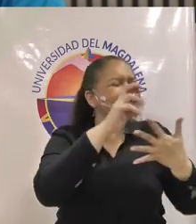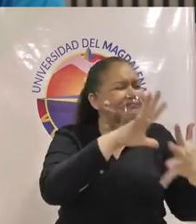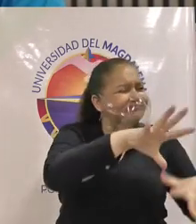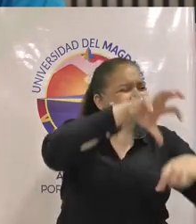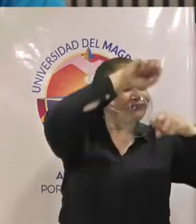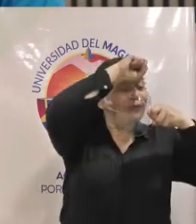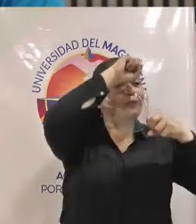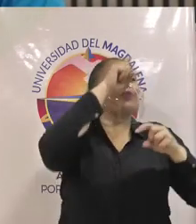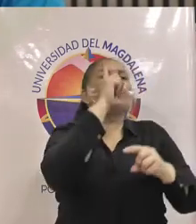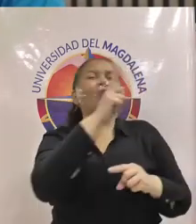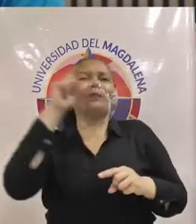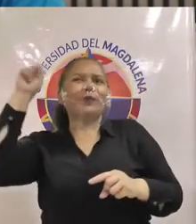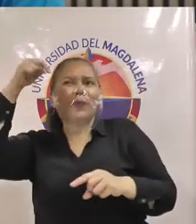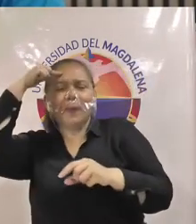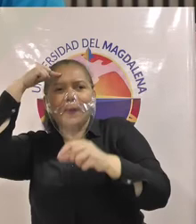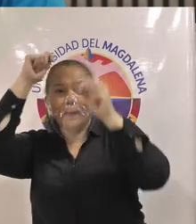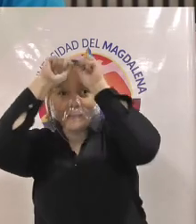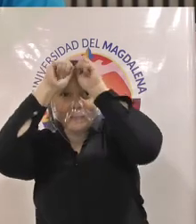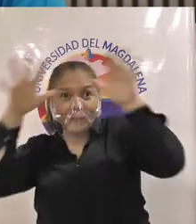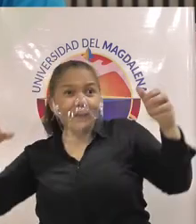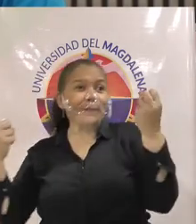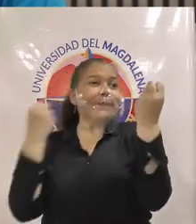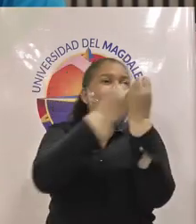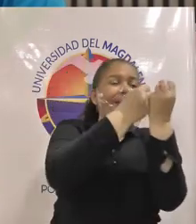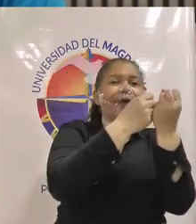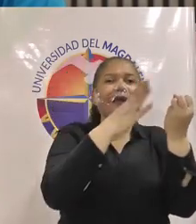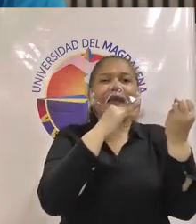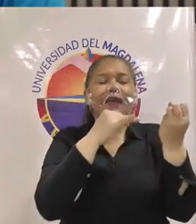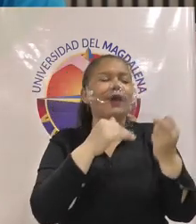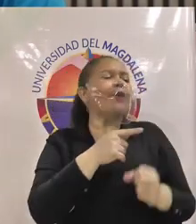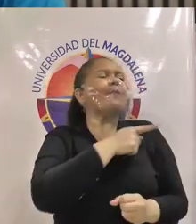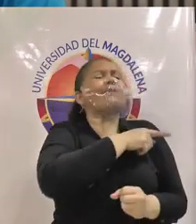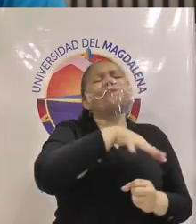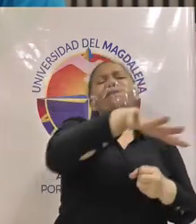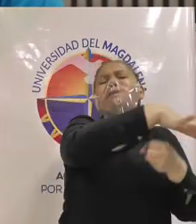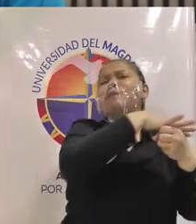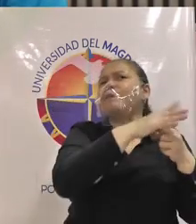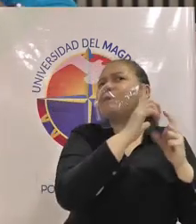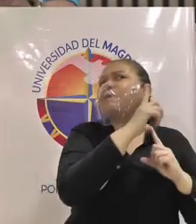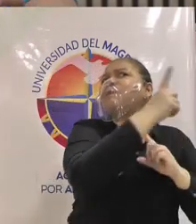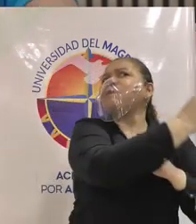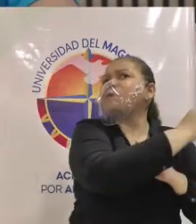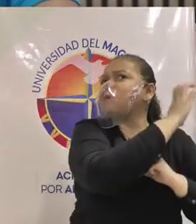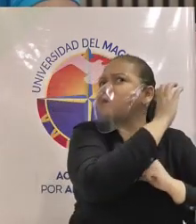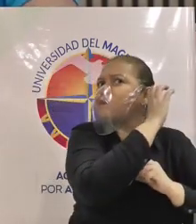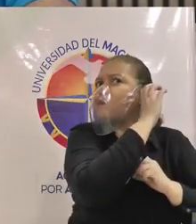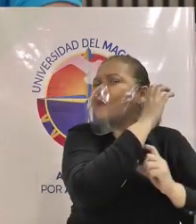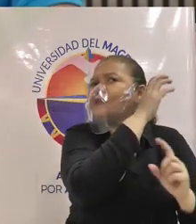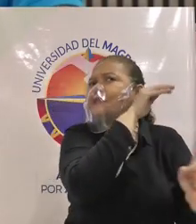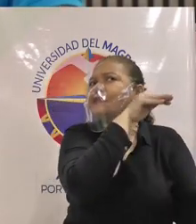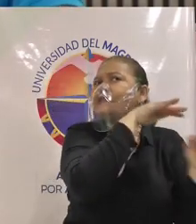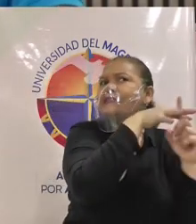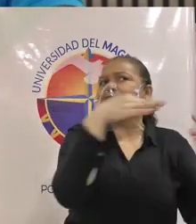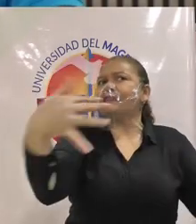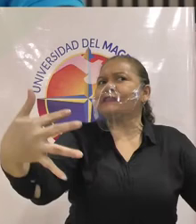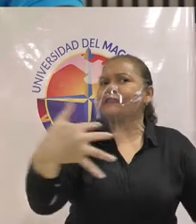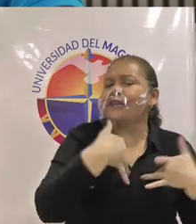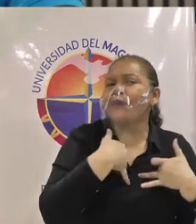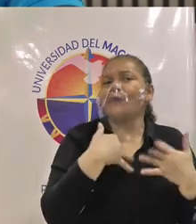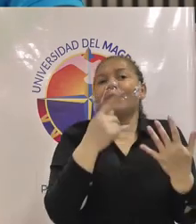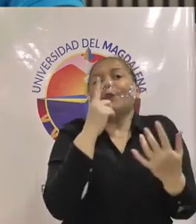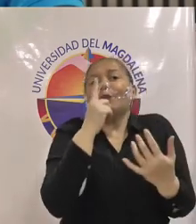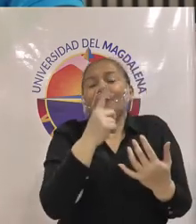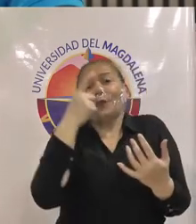estado no puede llegar donde existe grado estado de violencia y donde verdaderamente pues la universidad no le